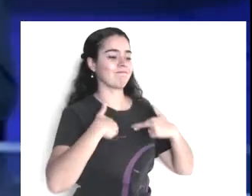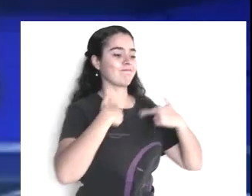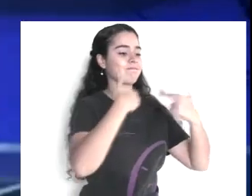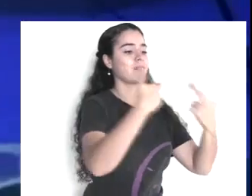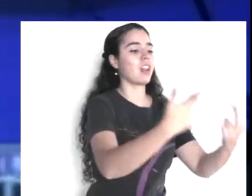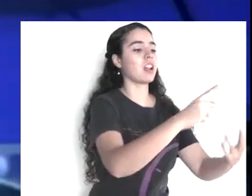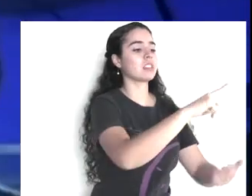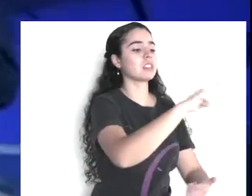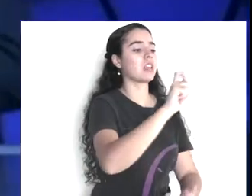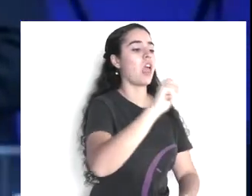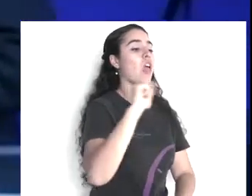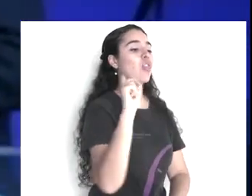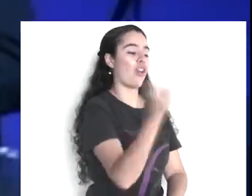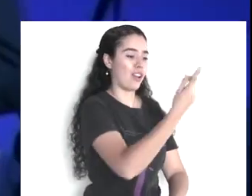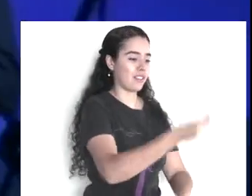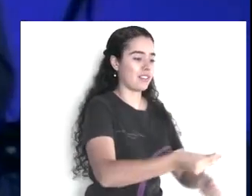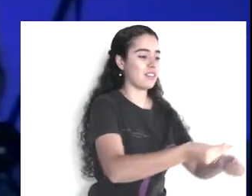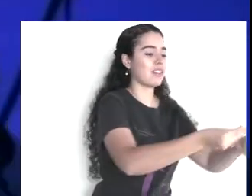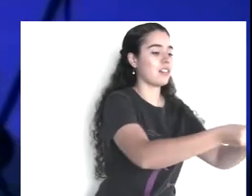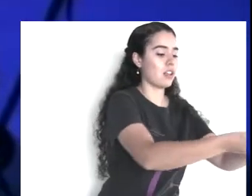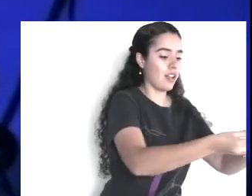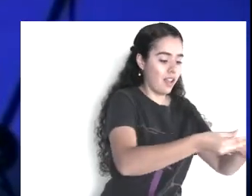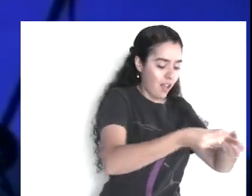lo iban siguiendo, con una cámara, video,